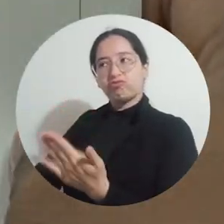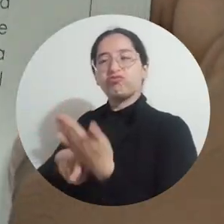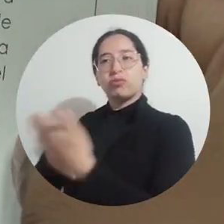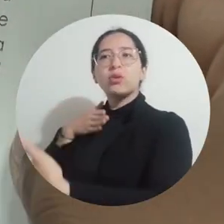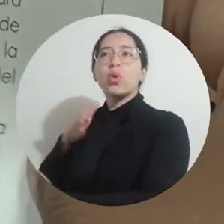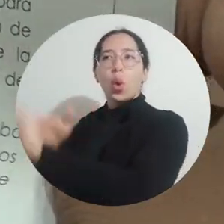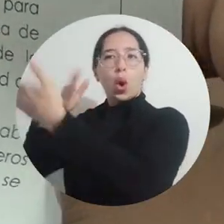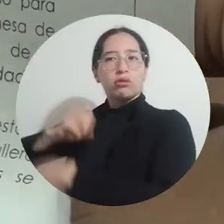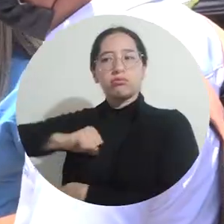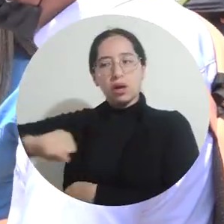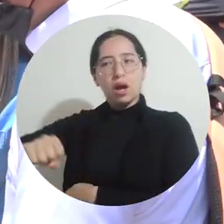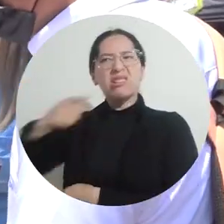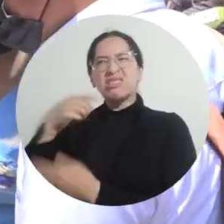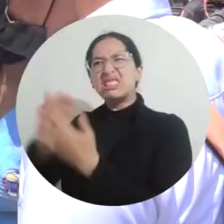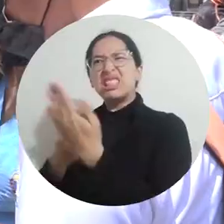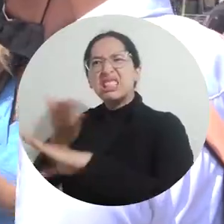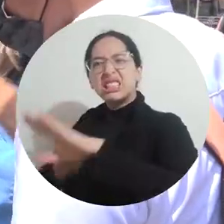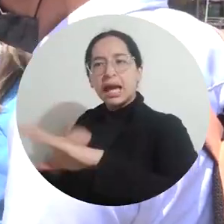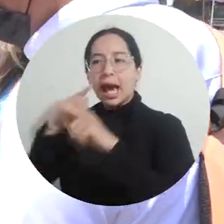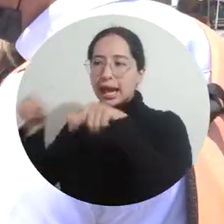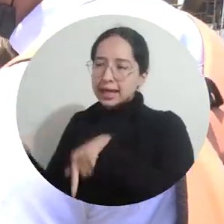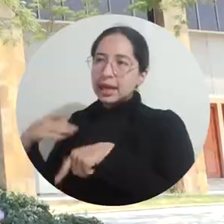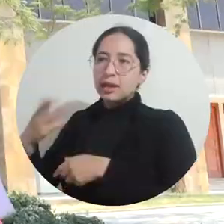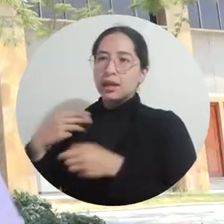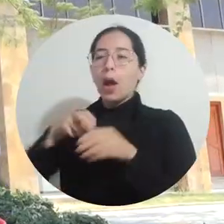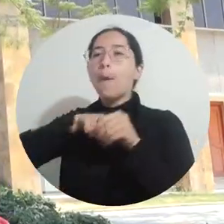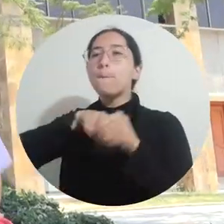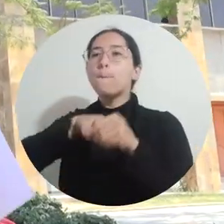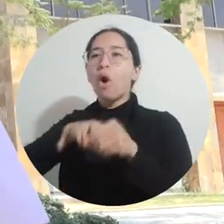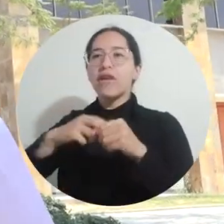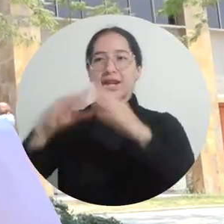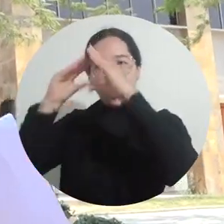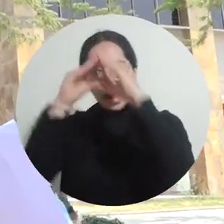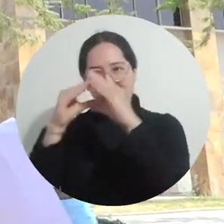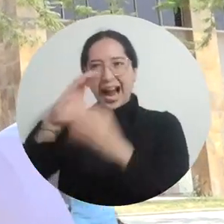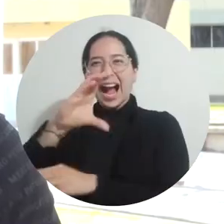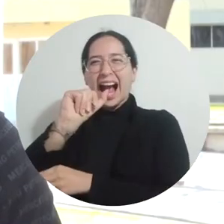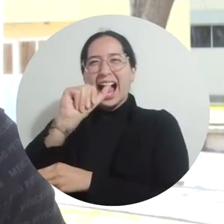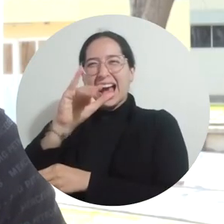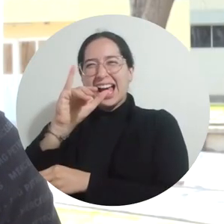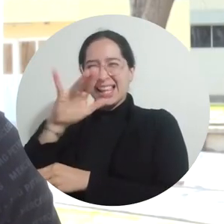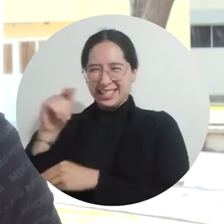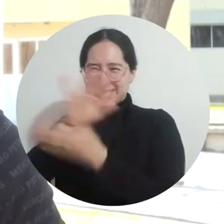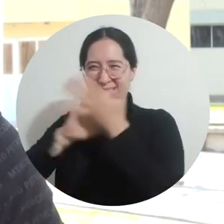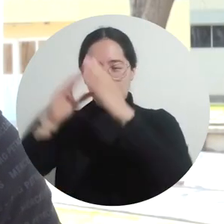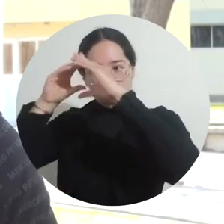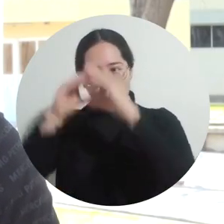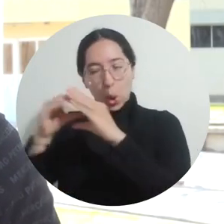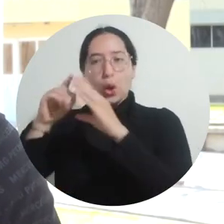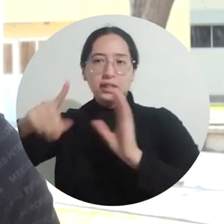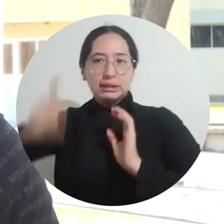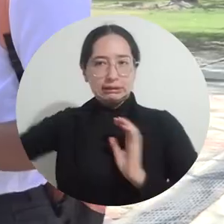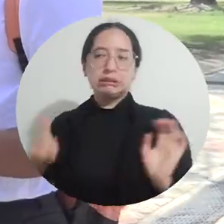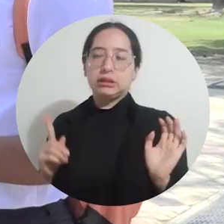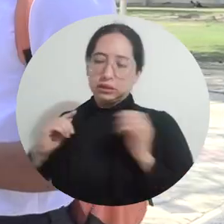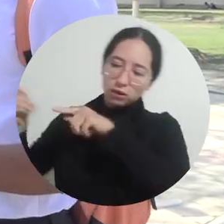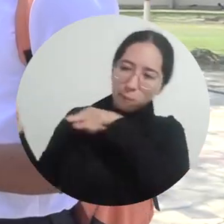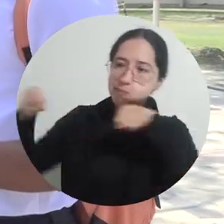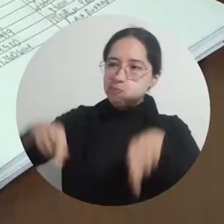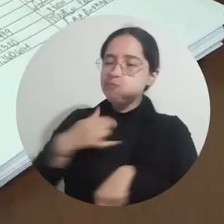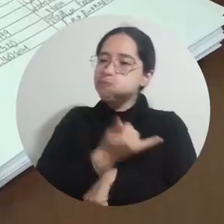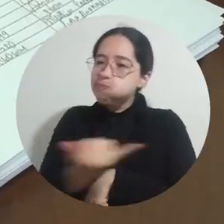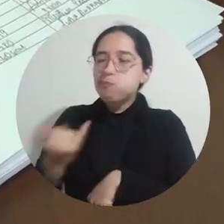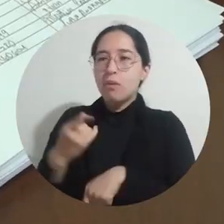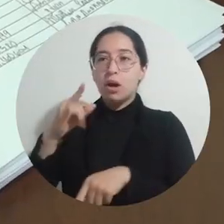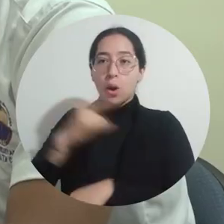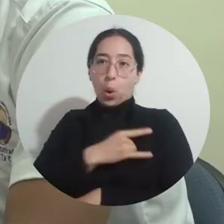derecho de petición en el cual pedimos dos cosas. Primero, que se reactive de forma urgente el CAI móvil aquí a las afueras de la Universidad del Magdalena.